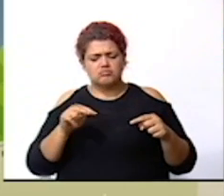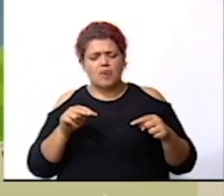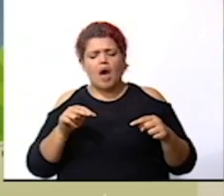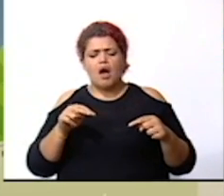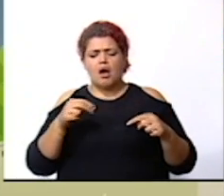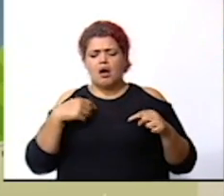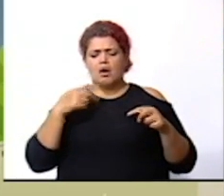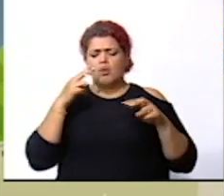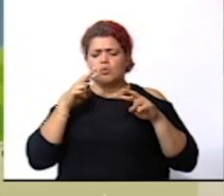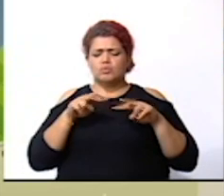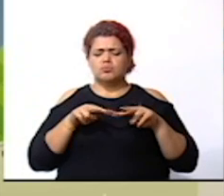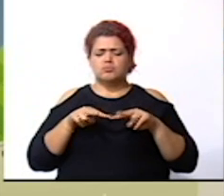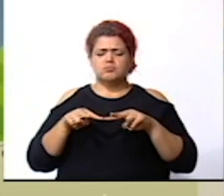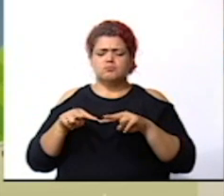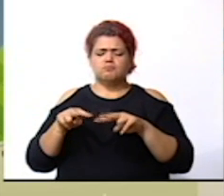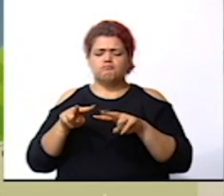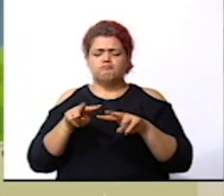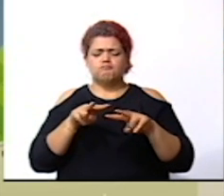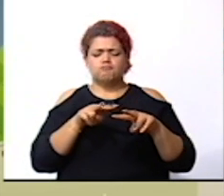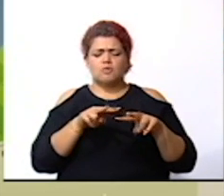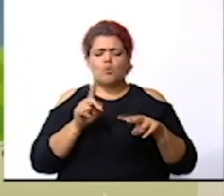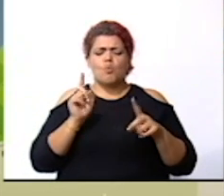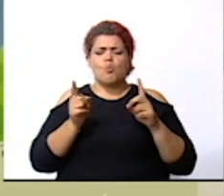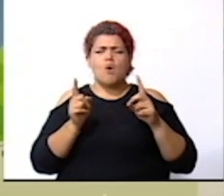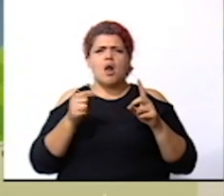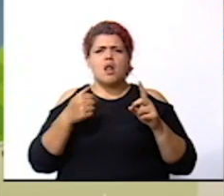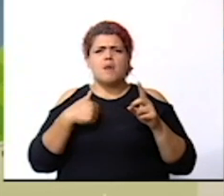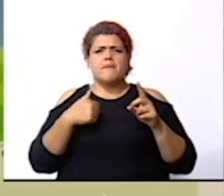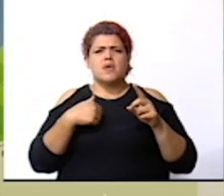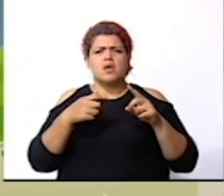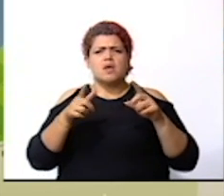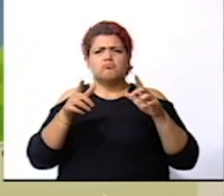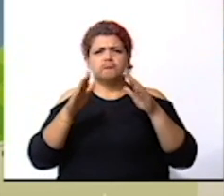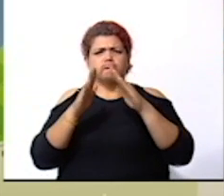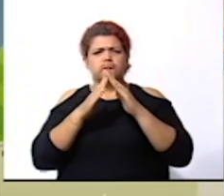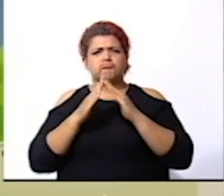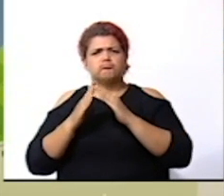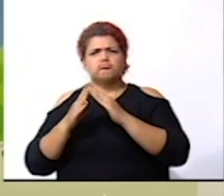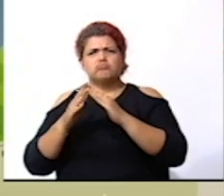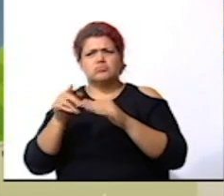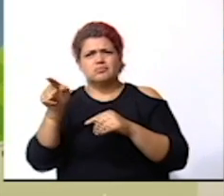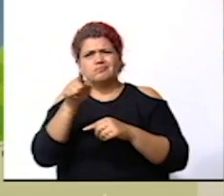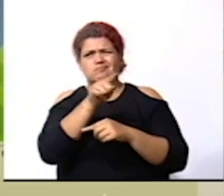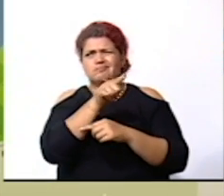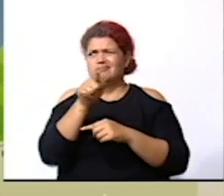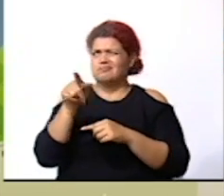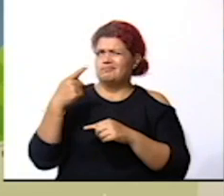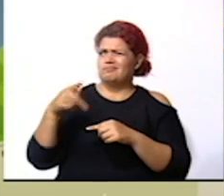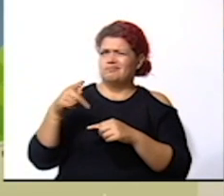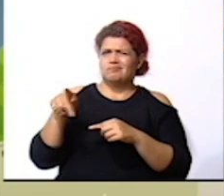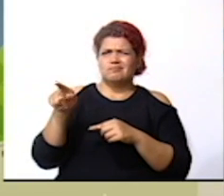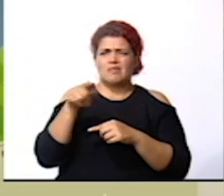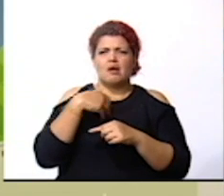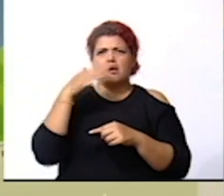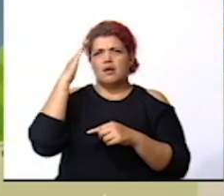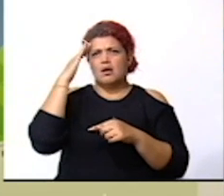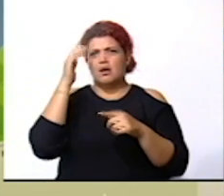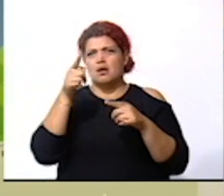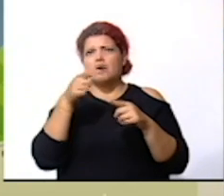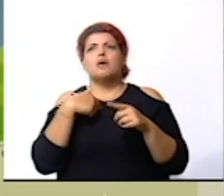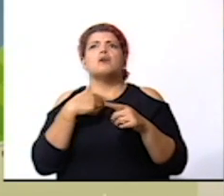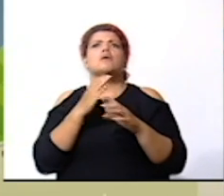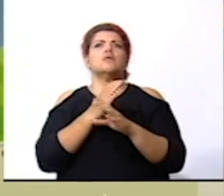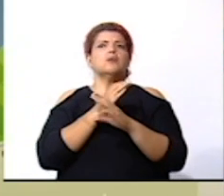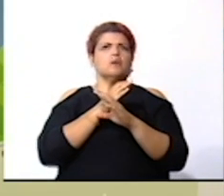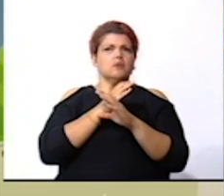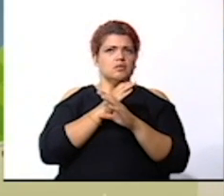visualizar cuáles son esas zonas propensas en mi comunidad y de esta manera poder tomar acciones entonces